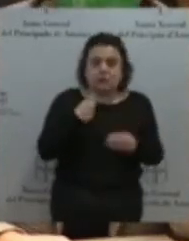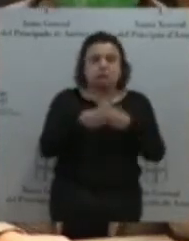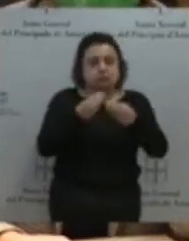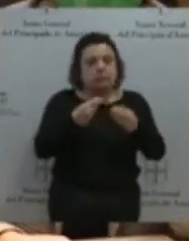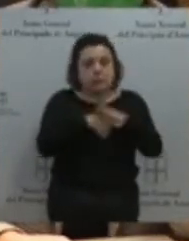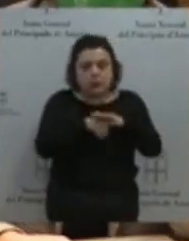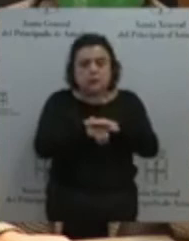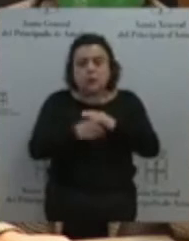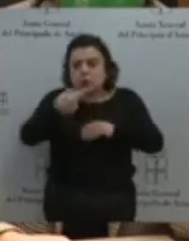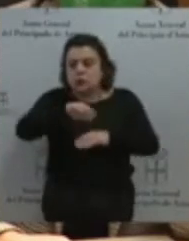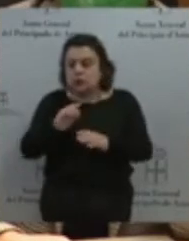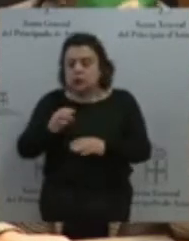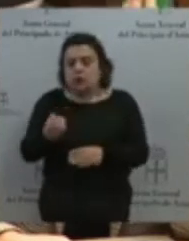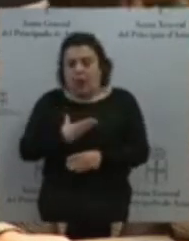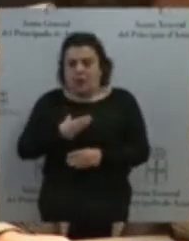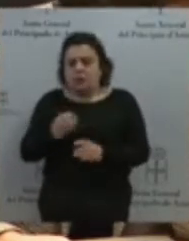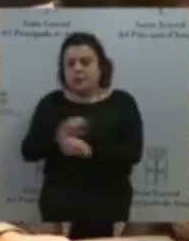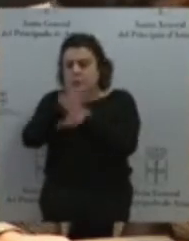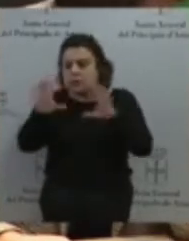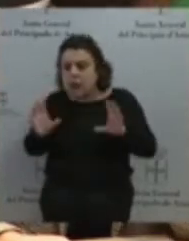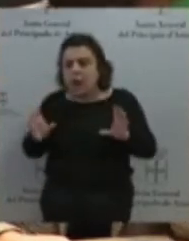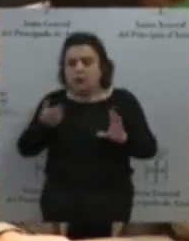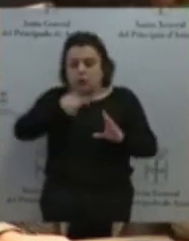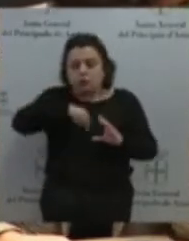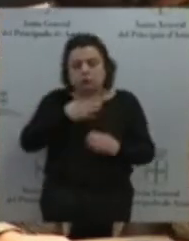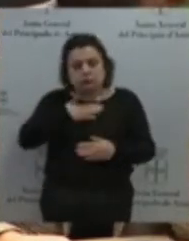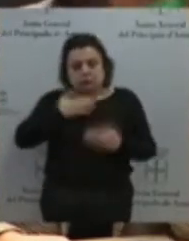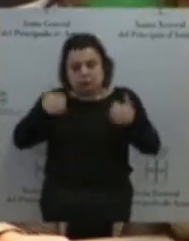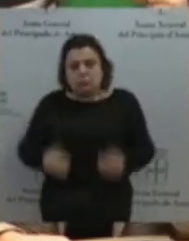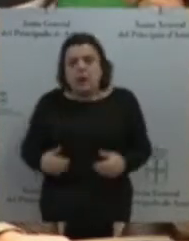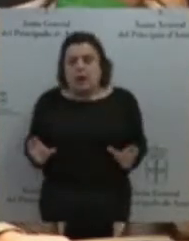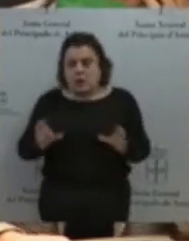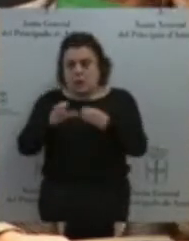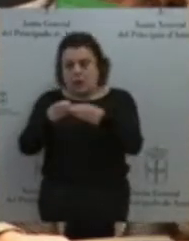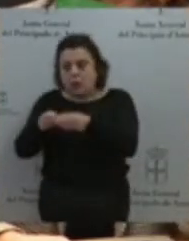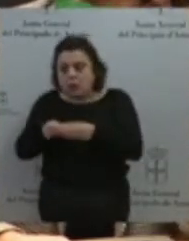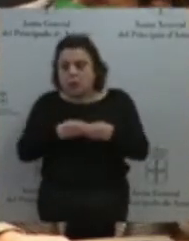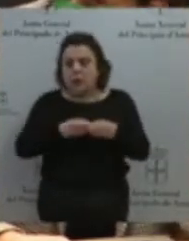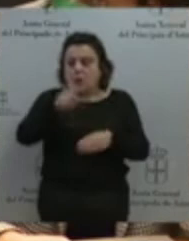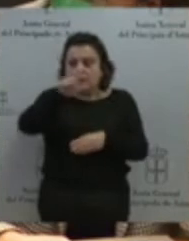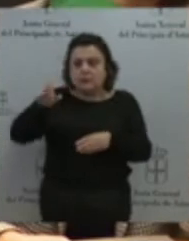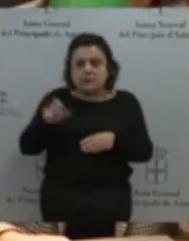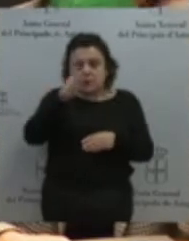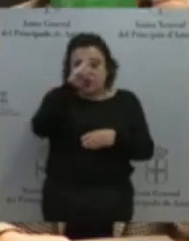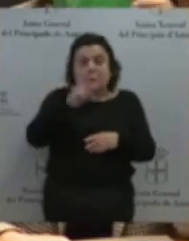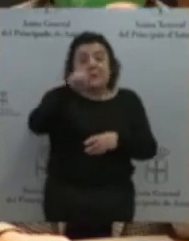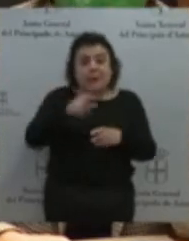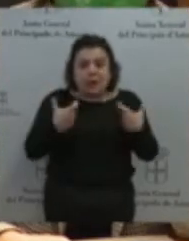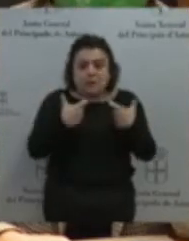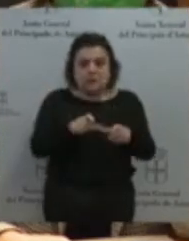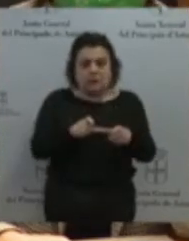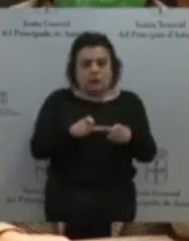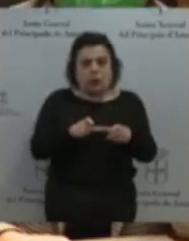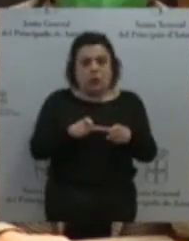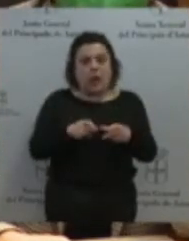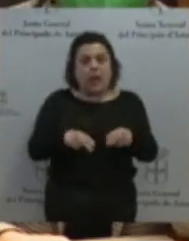colectivos que están preocupados. También, evidentemente, con todo el sector turístico, con la ganadería, con aquellas actividades económicas que dependen